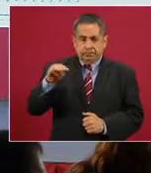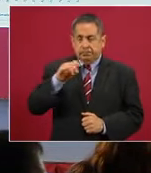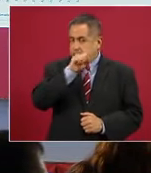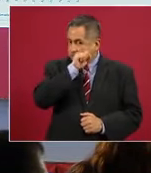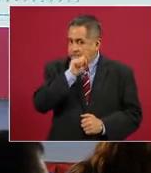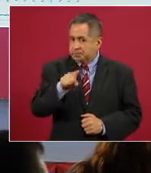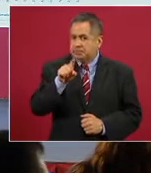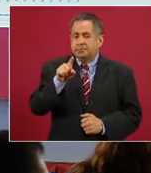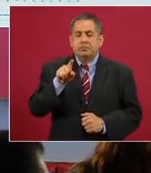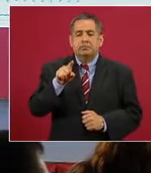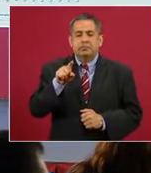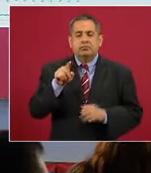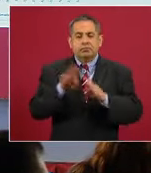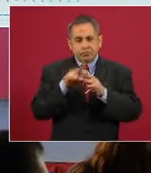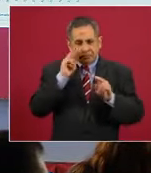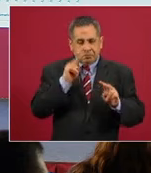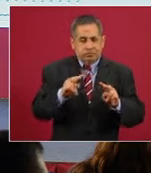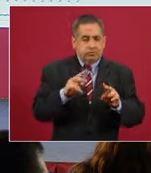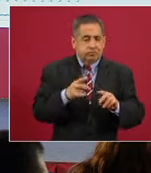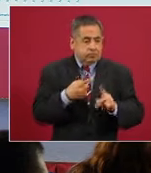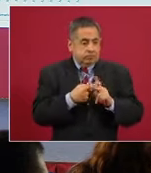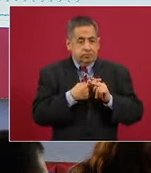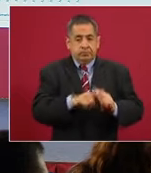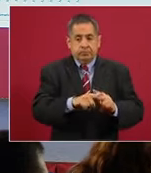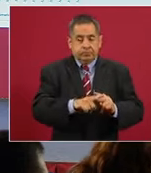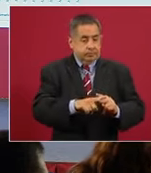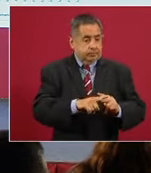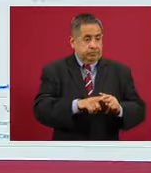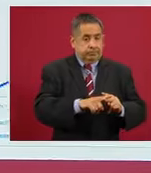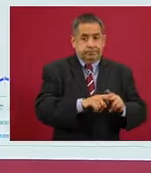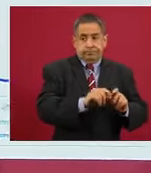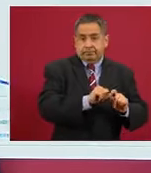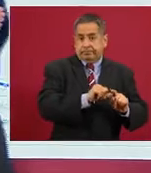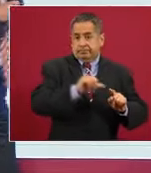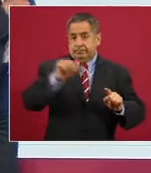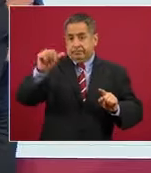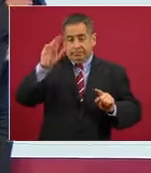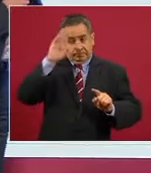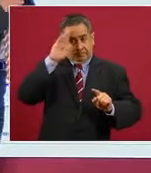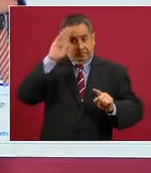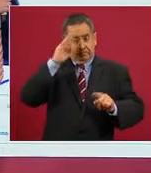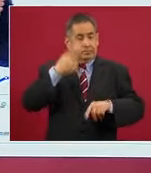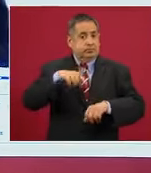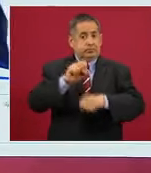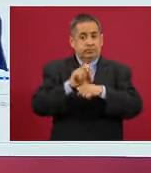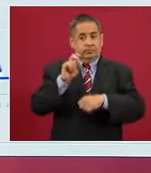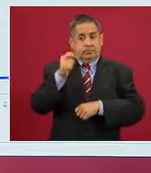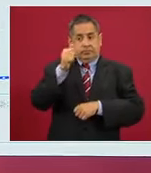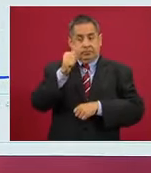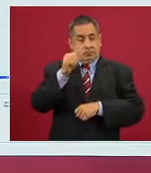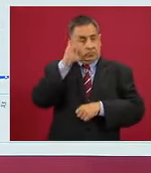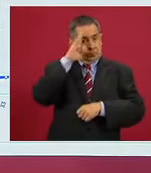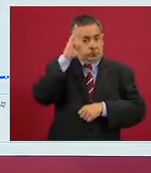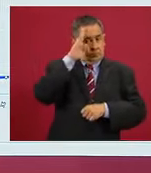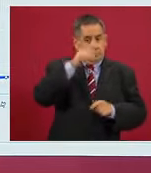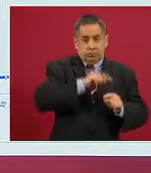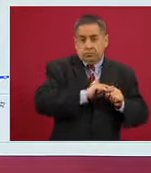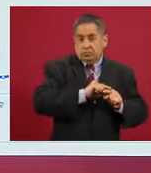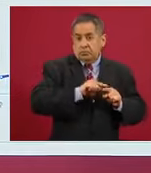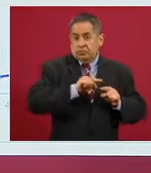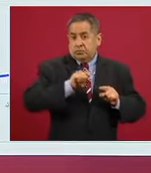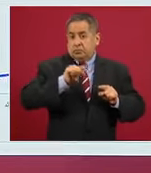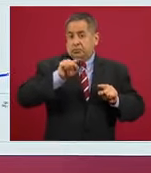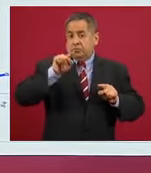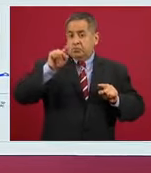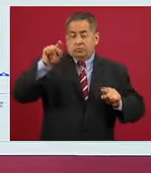si consideramos la tendencia desde el inicio de la epidemia hasta este punto en la semana 36, ha estado en